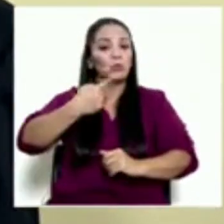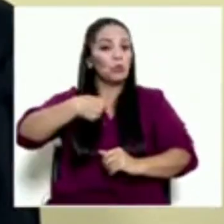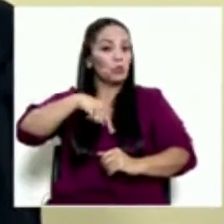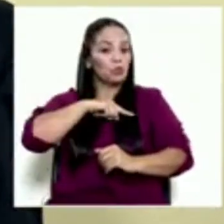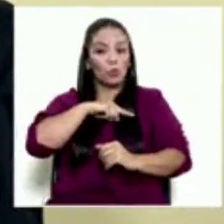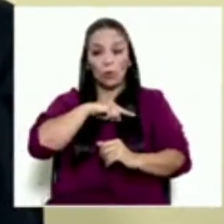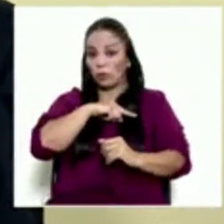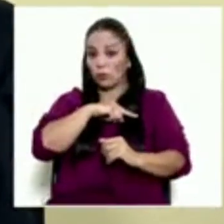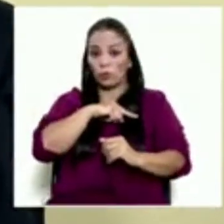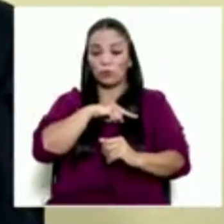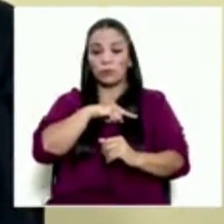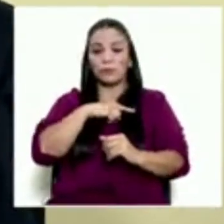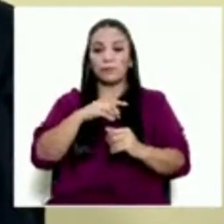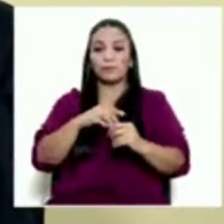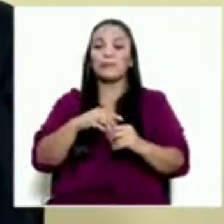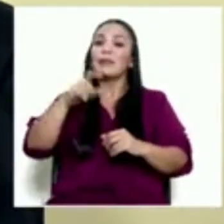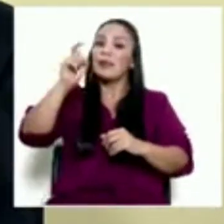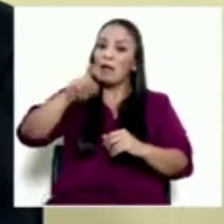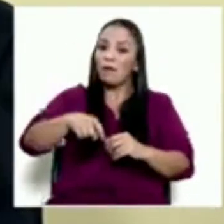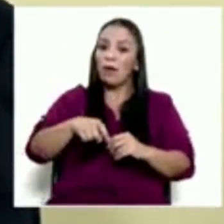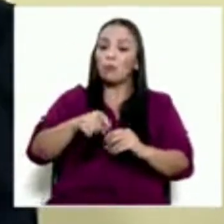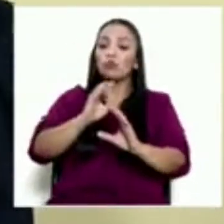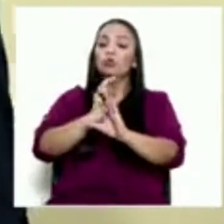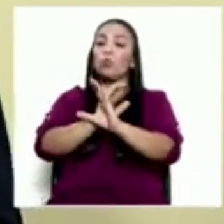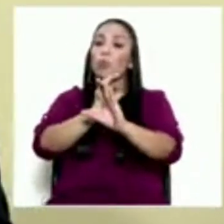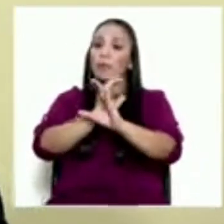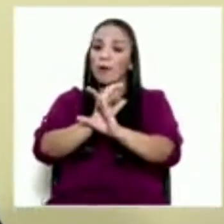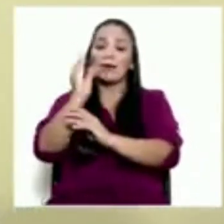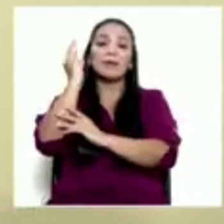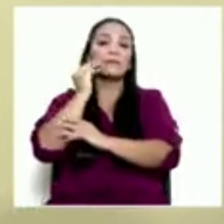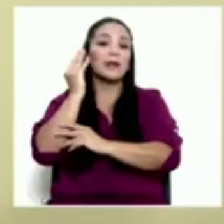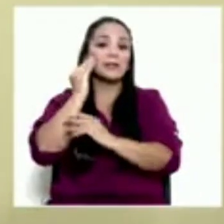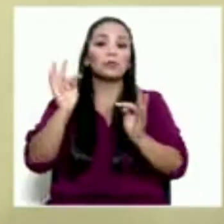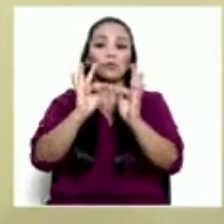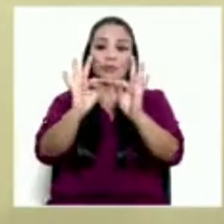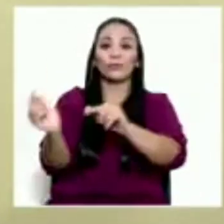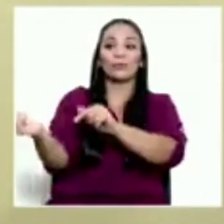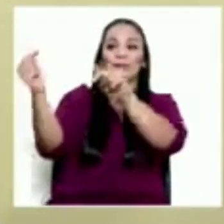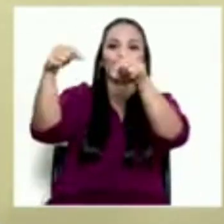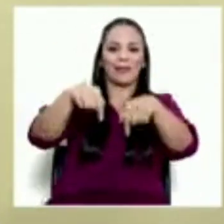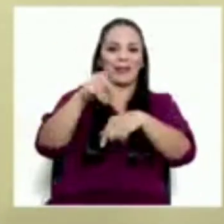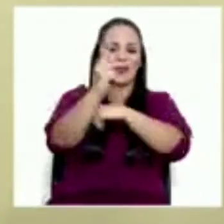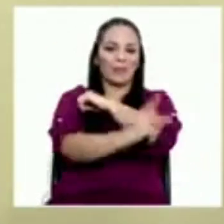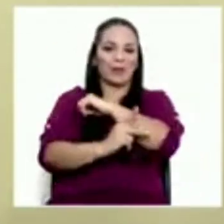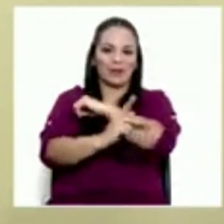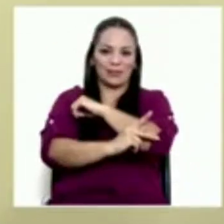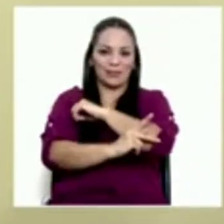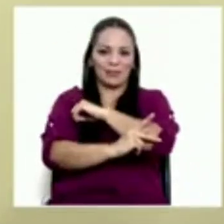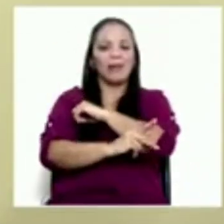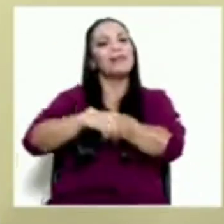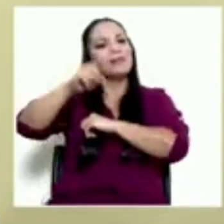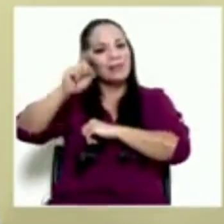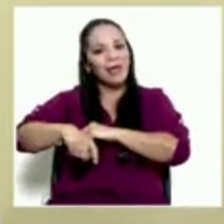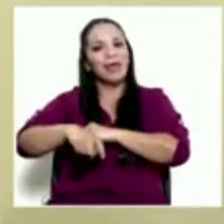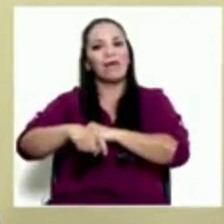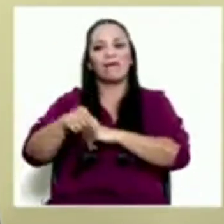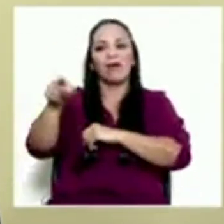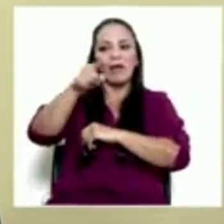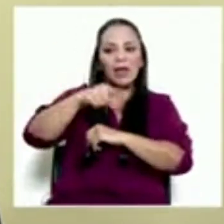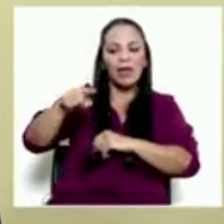que la experiencia de los turistas viniendo a este país sea una experiencia